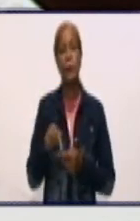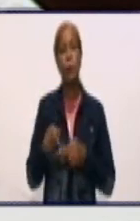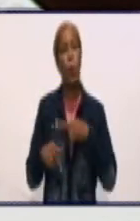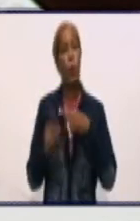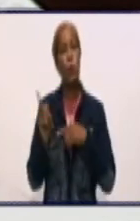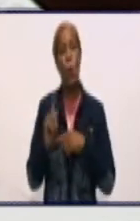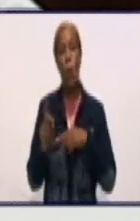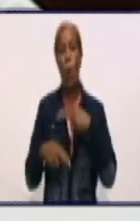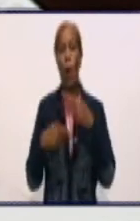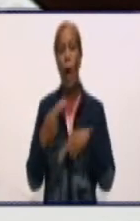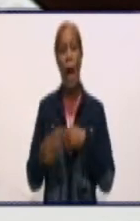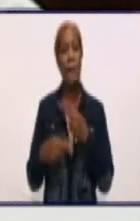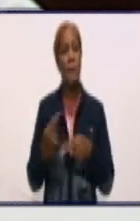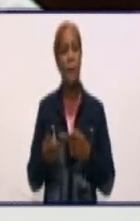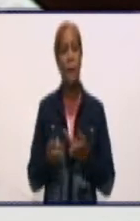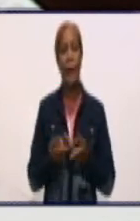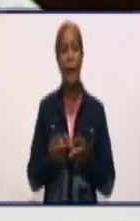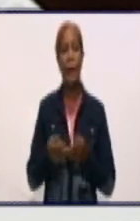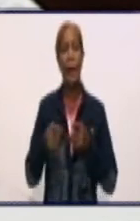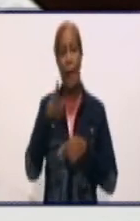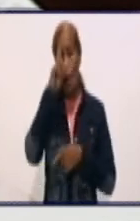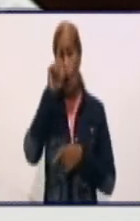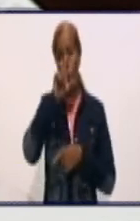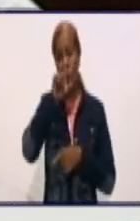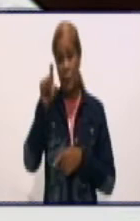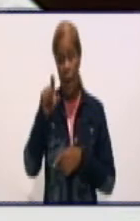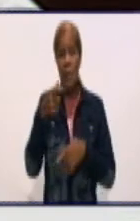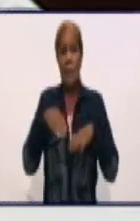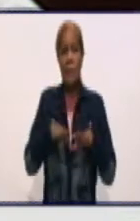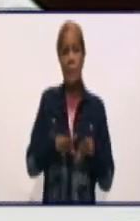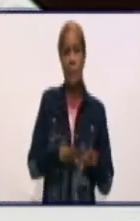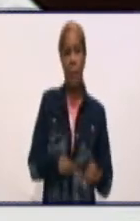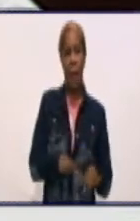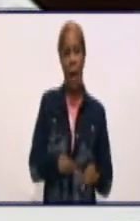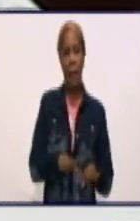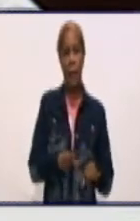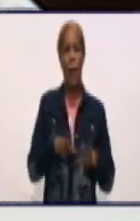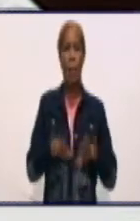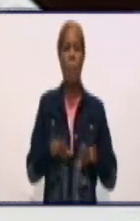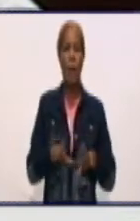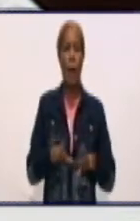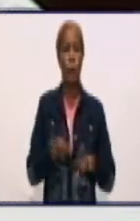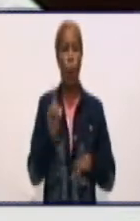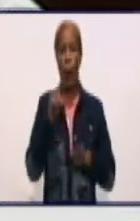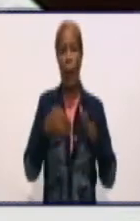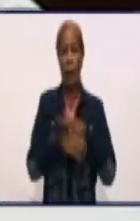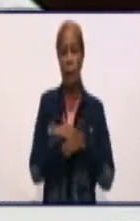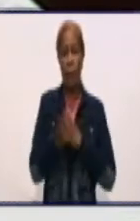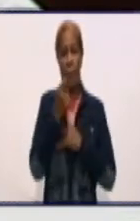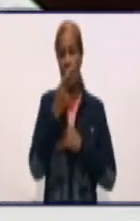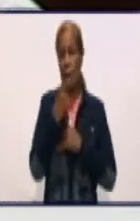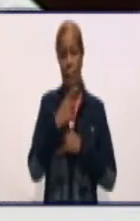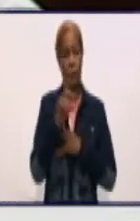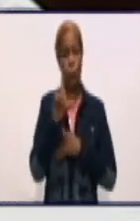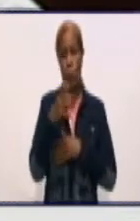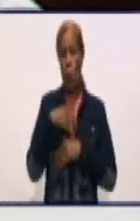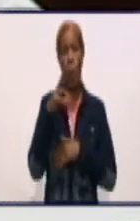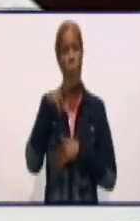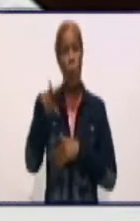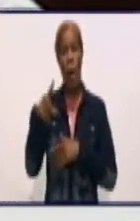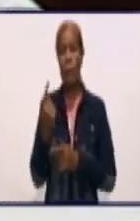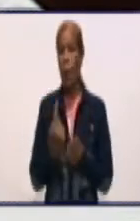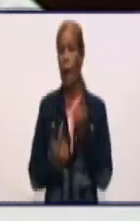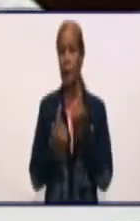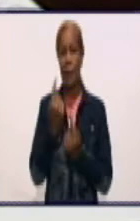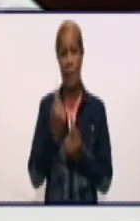hospital no avance ni que se cumplan todas las medidas que tenemos que tomar. Tenemos déficit, como uno llama, bastante cosas, de